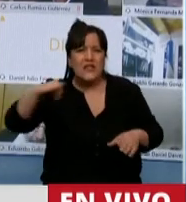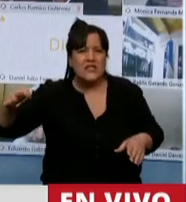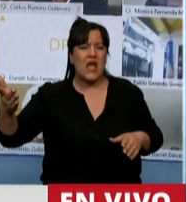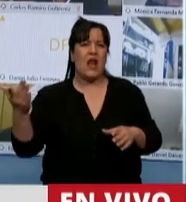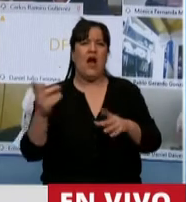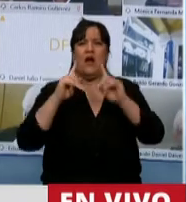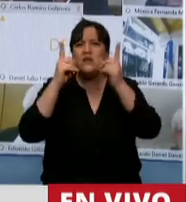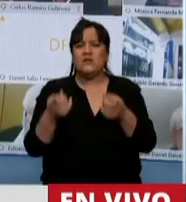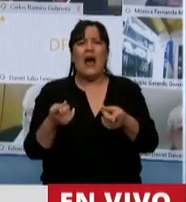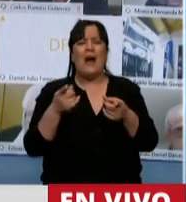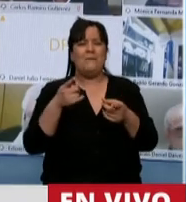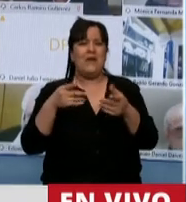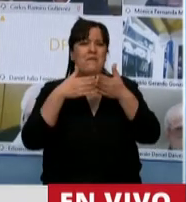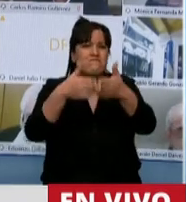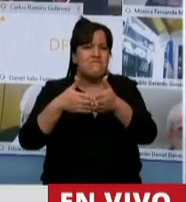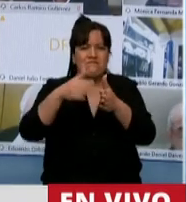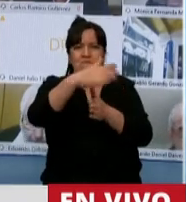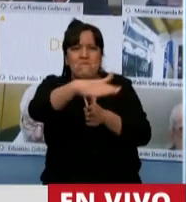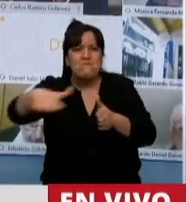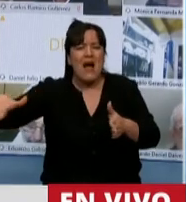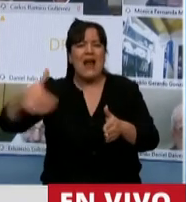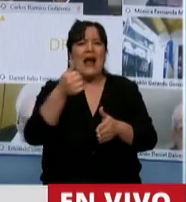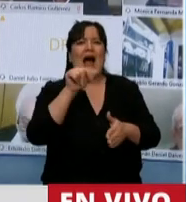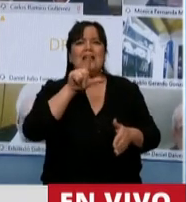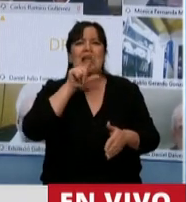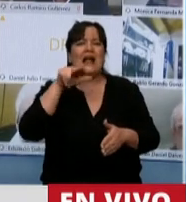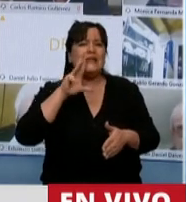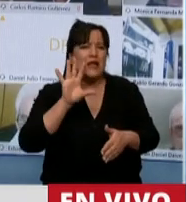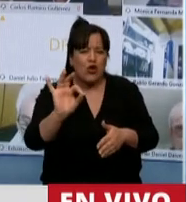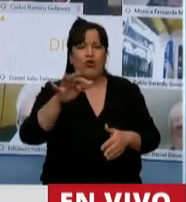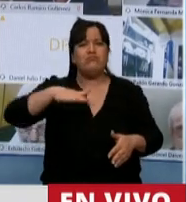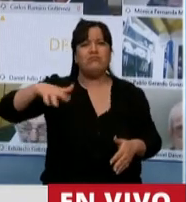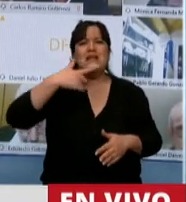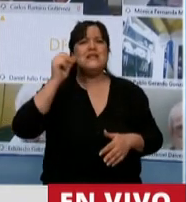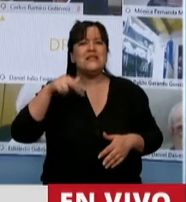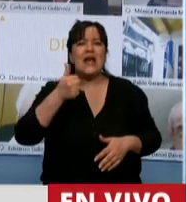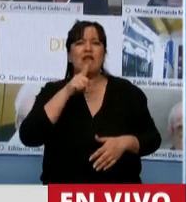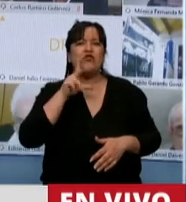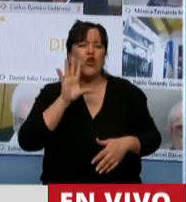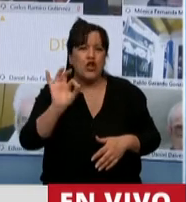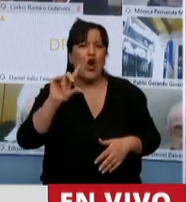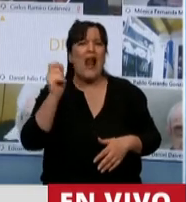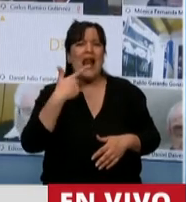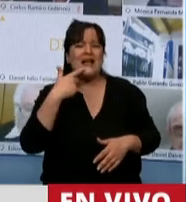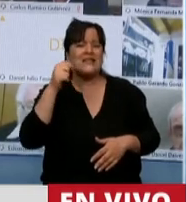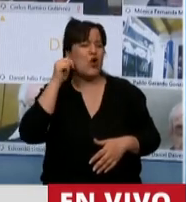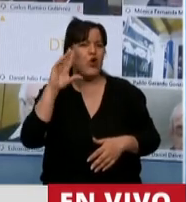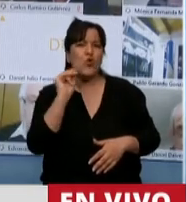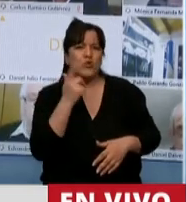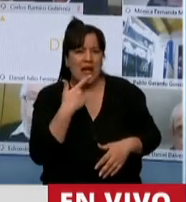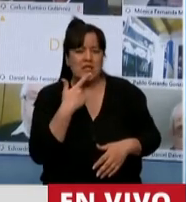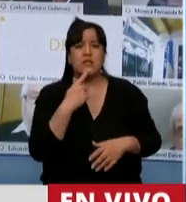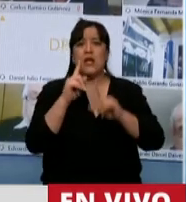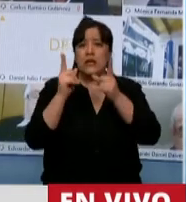la zona costera marítima del Atlántico en San Antonio Las Grutas, Flayas Doradas y como también es la nueva